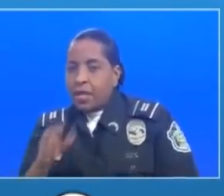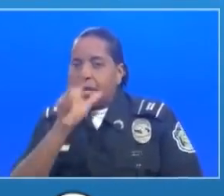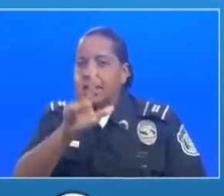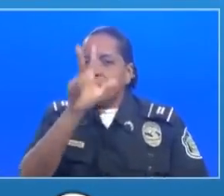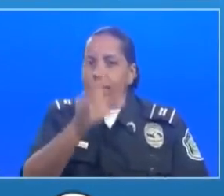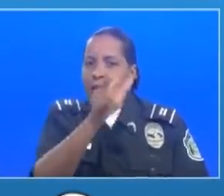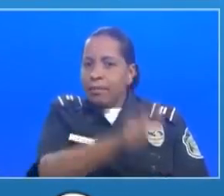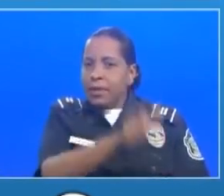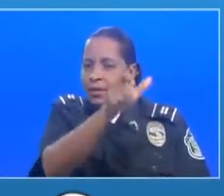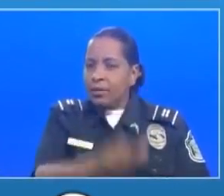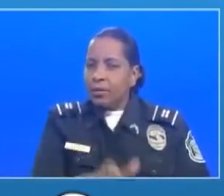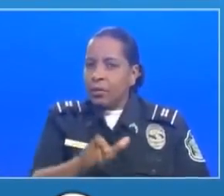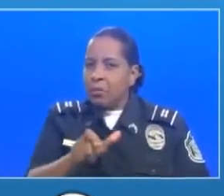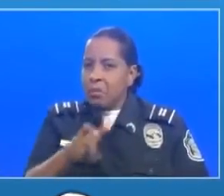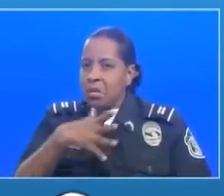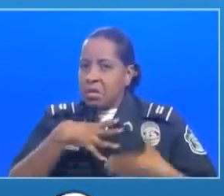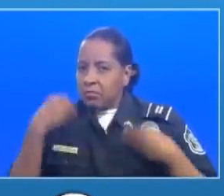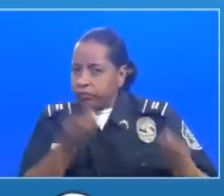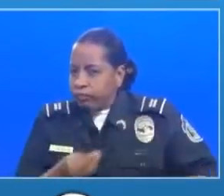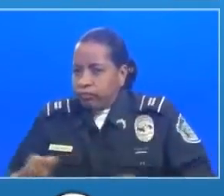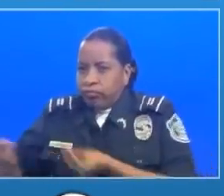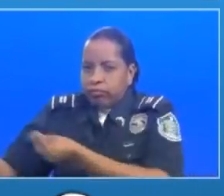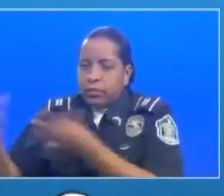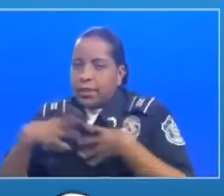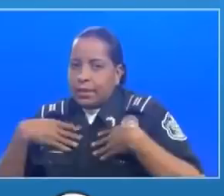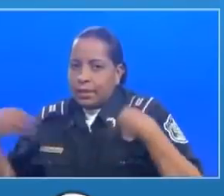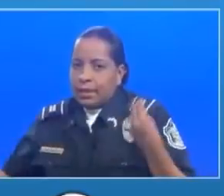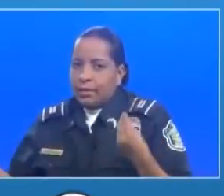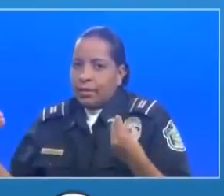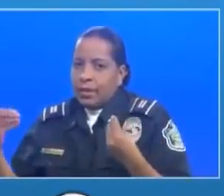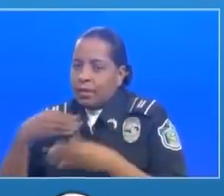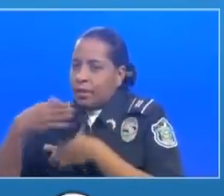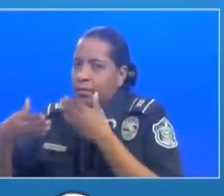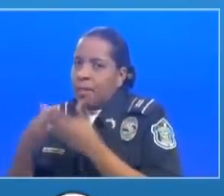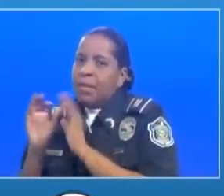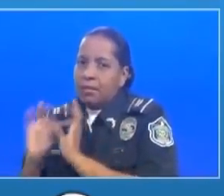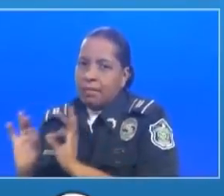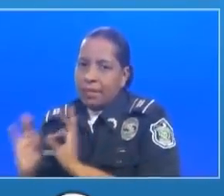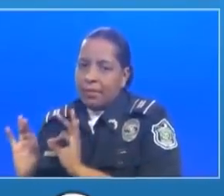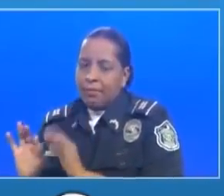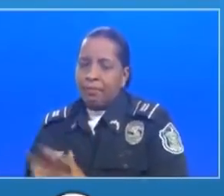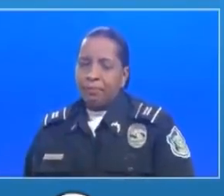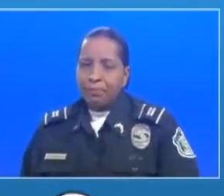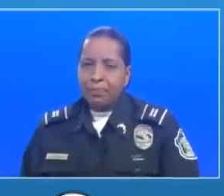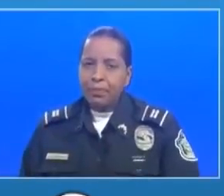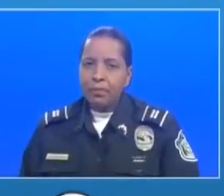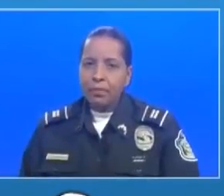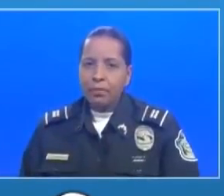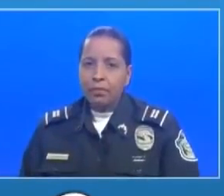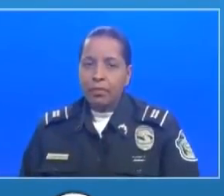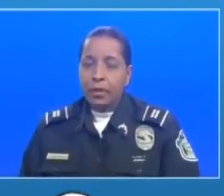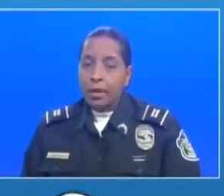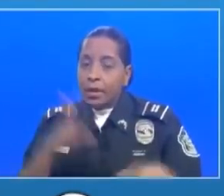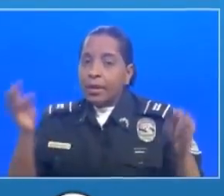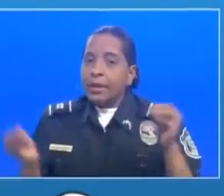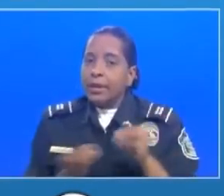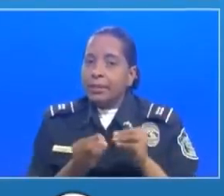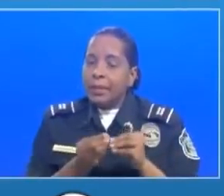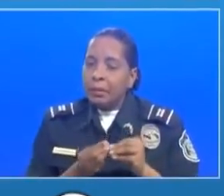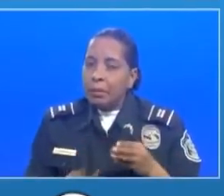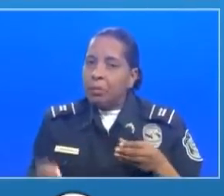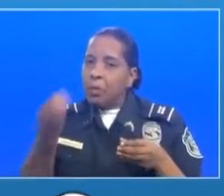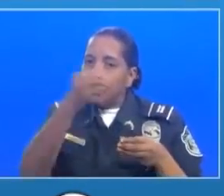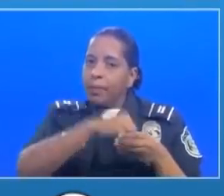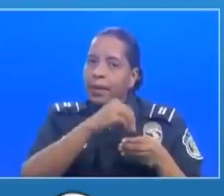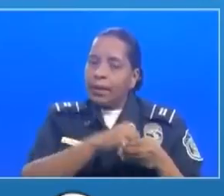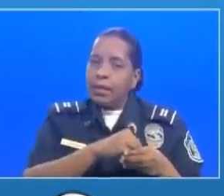personas han sido dadas de alta por haber completado su periodo de cuarentena. Además, como parte